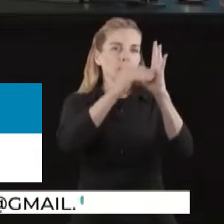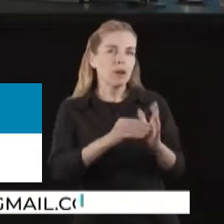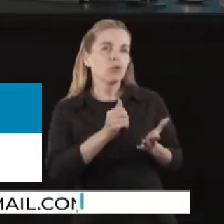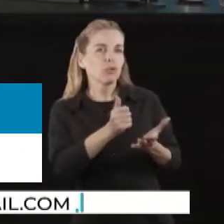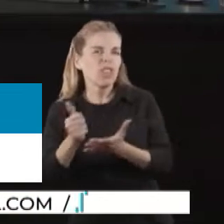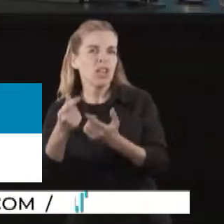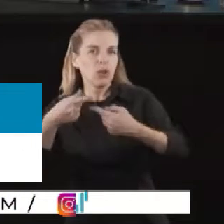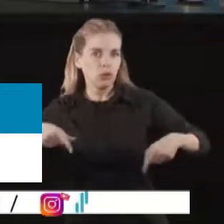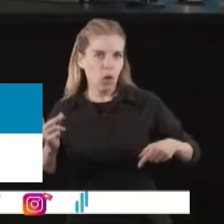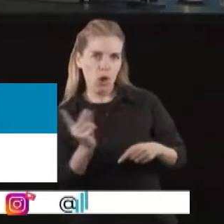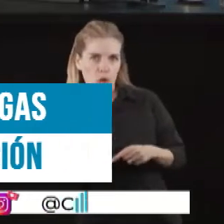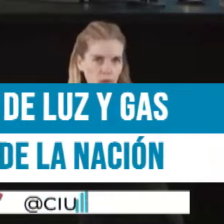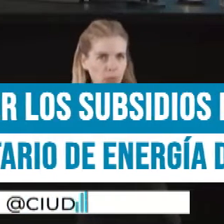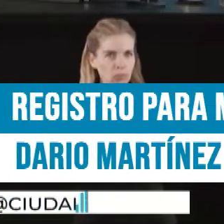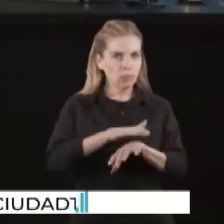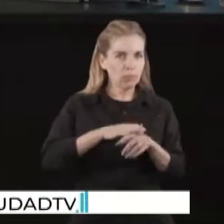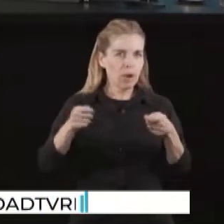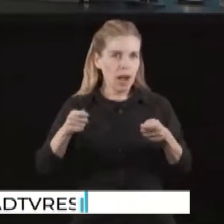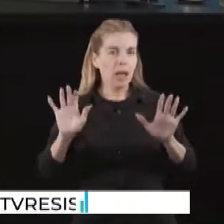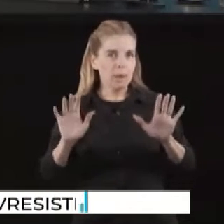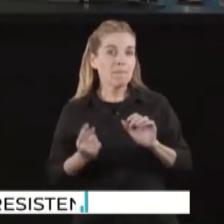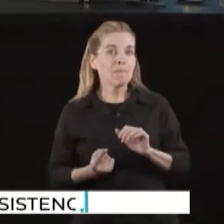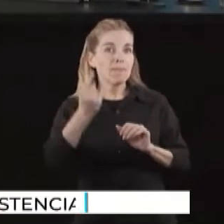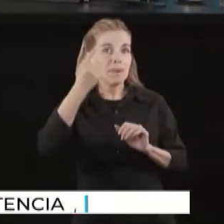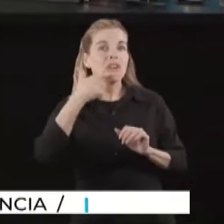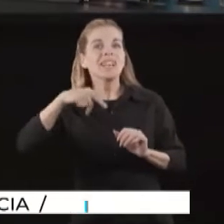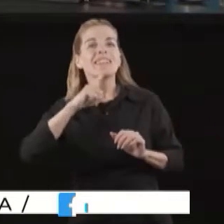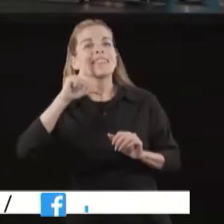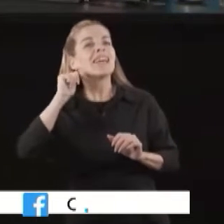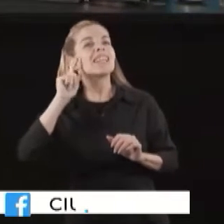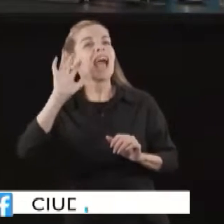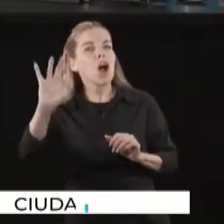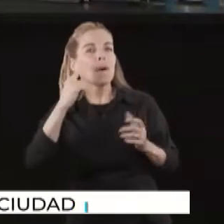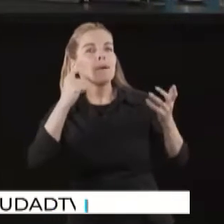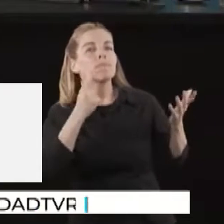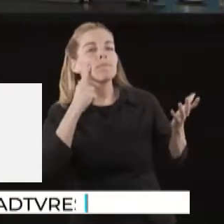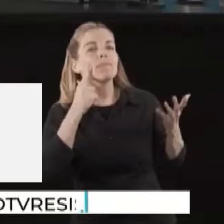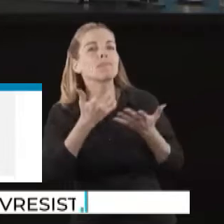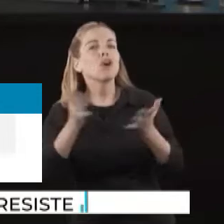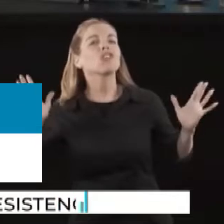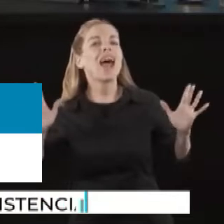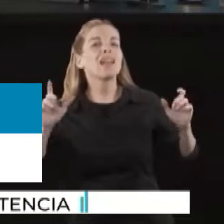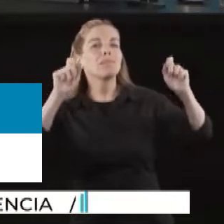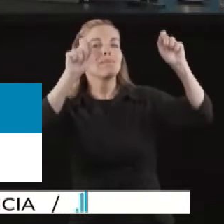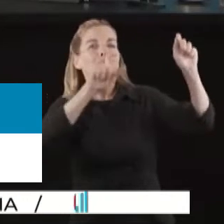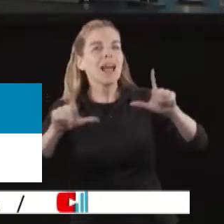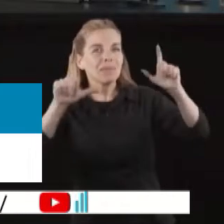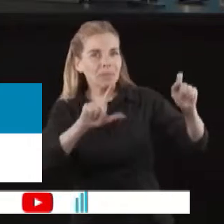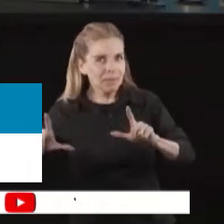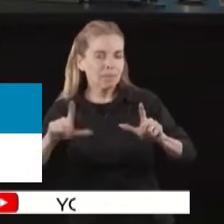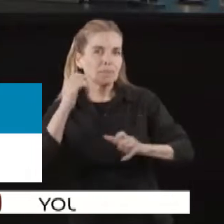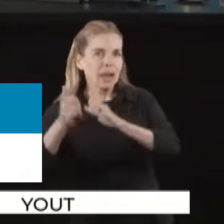pero si les parece, Santiago hace el desarrollo de una PPT y luego vamos a las preguntas y consultas que tengan.